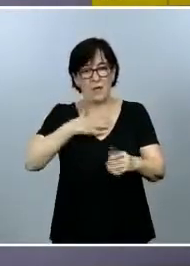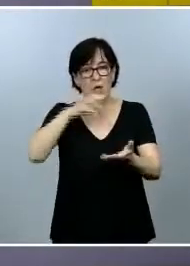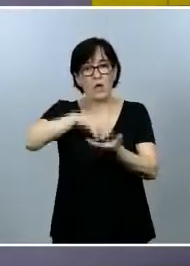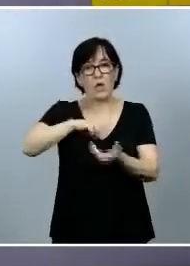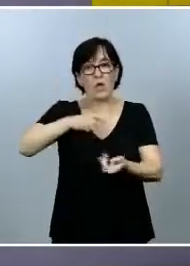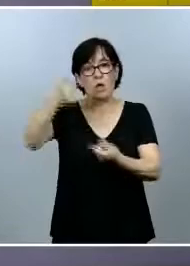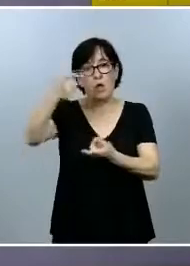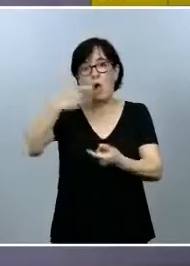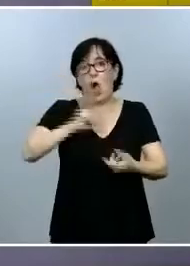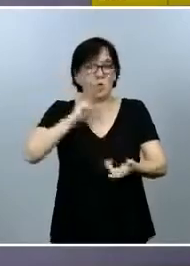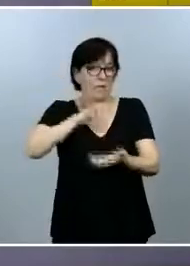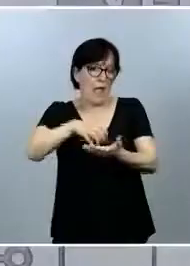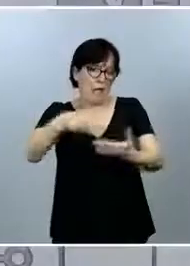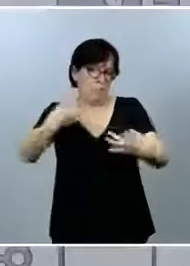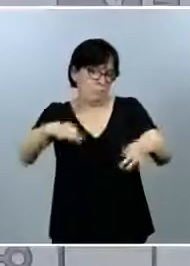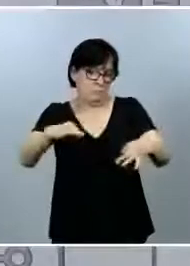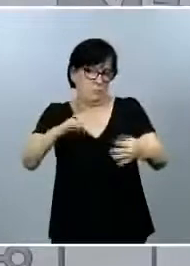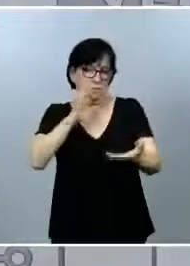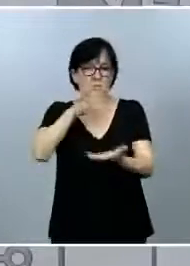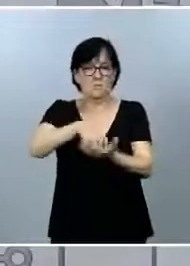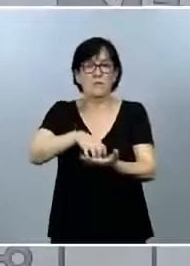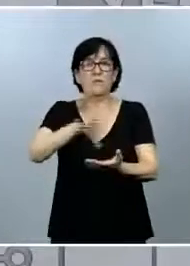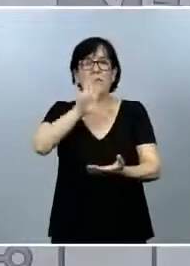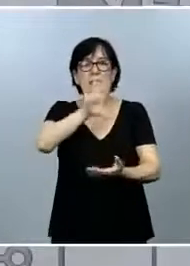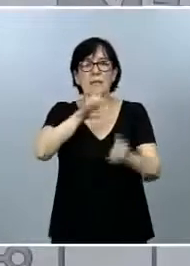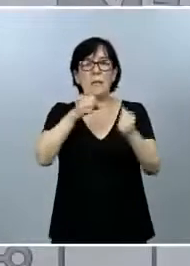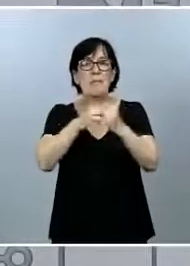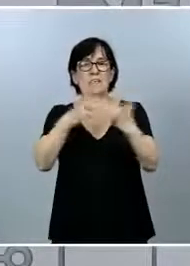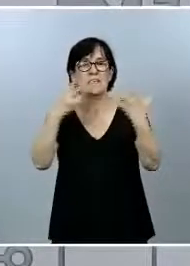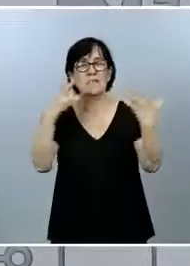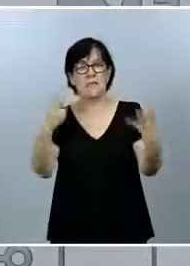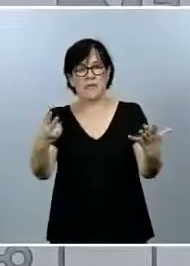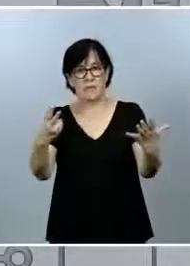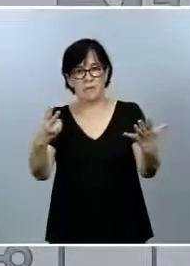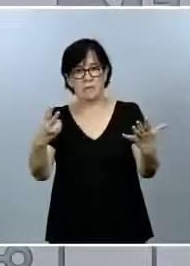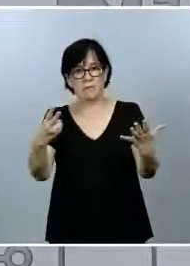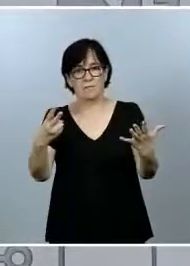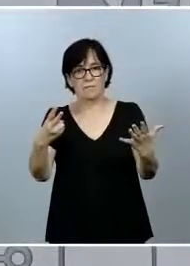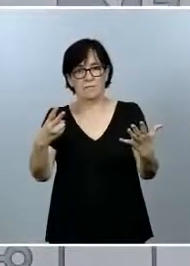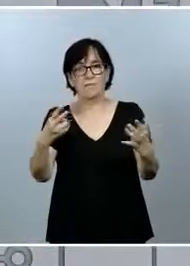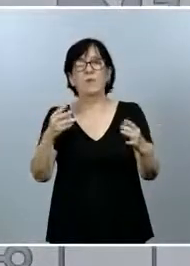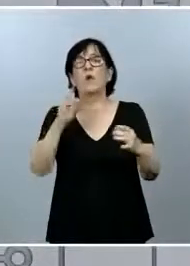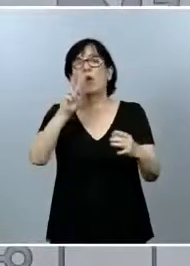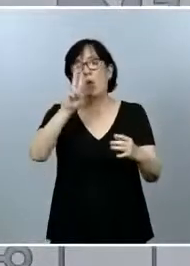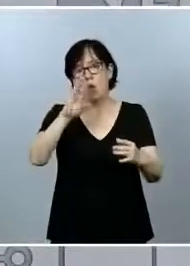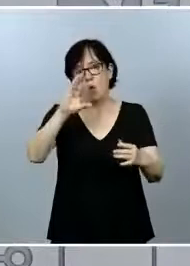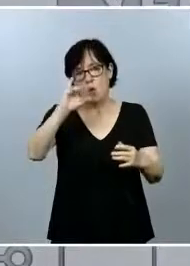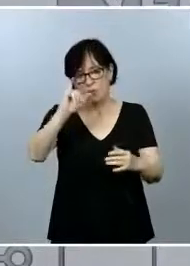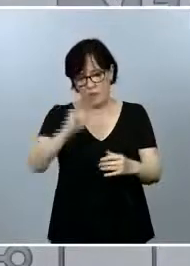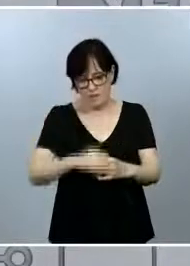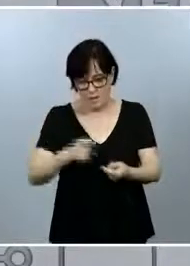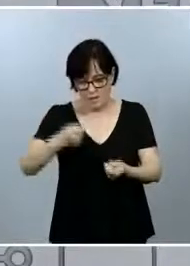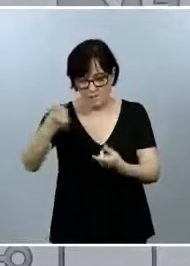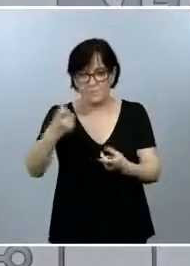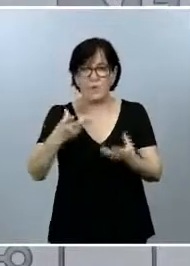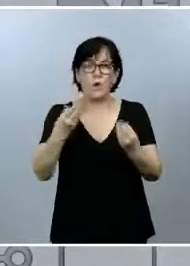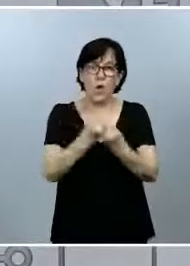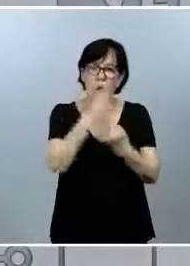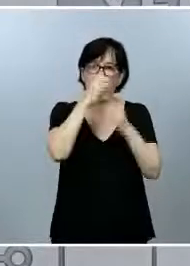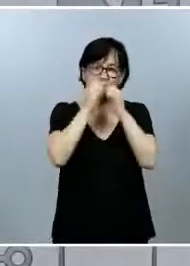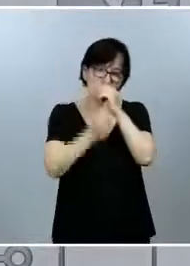convencional y 527 en camas de cuidados intensivos, con o sin respirador.